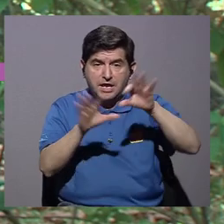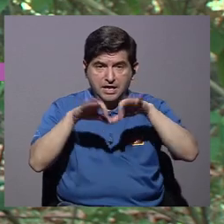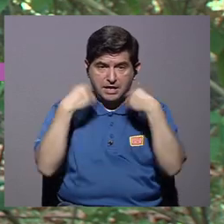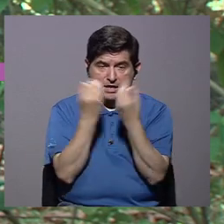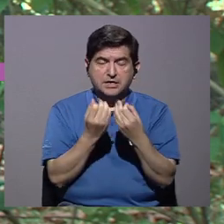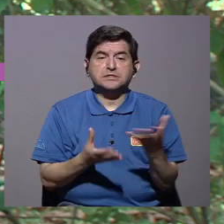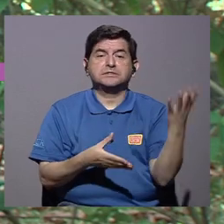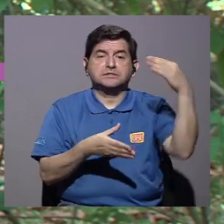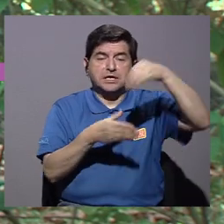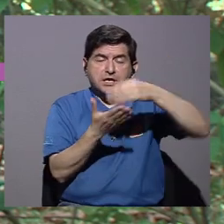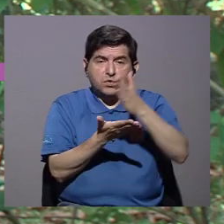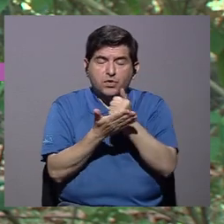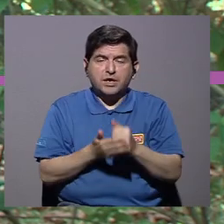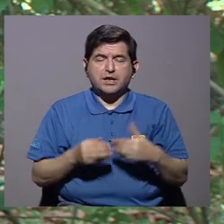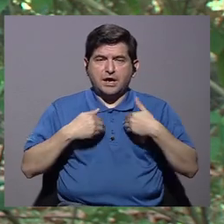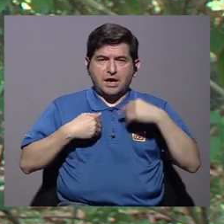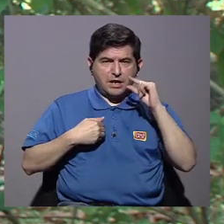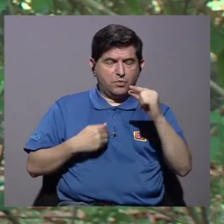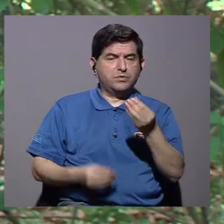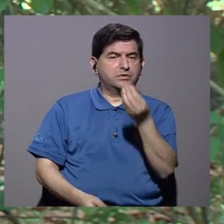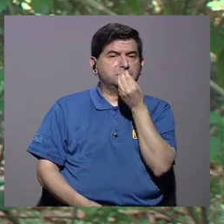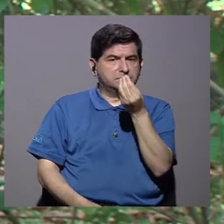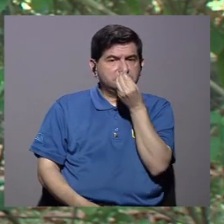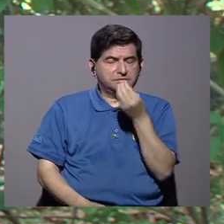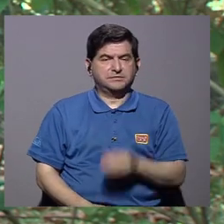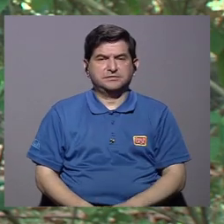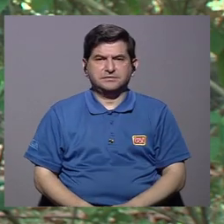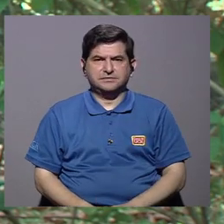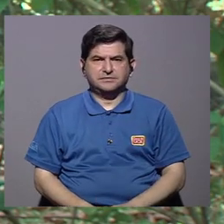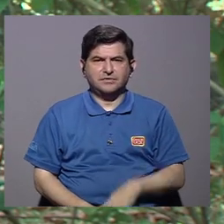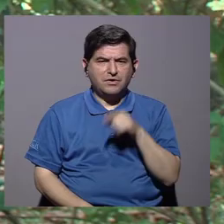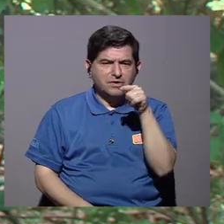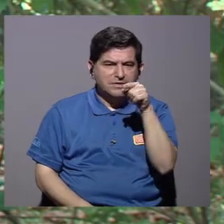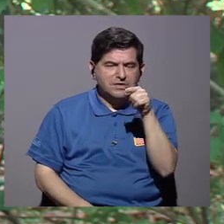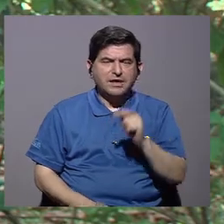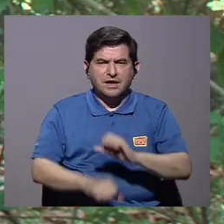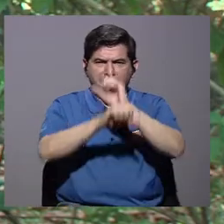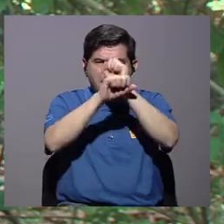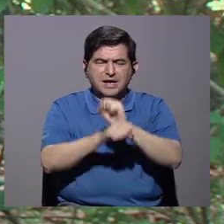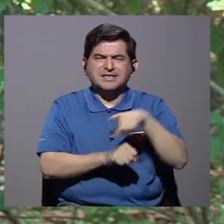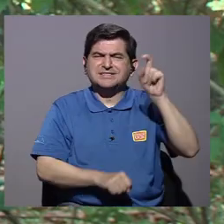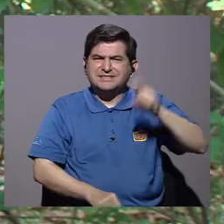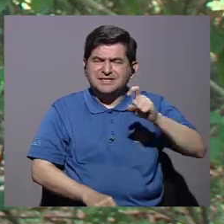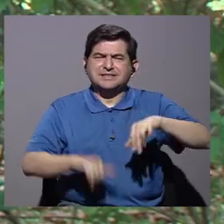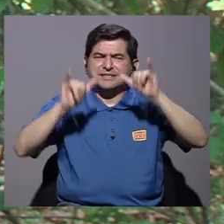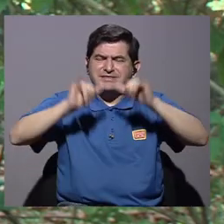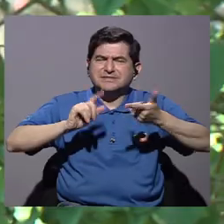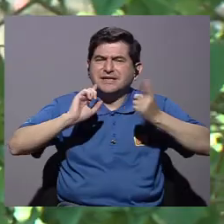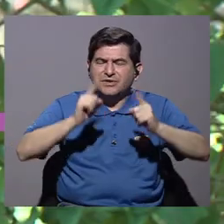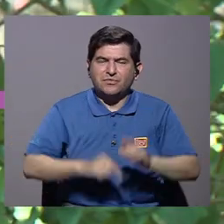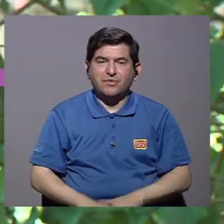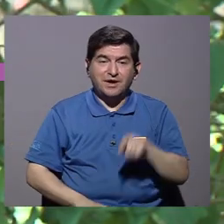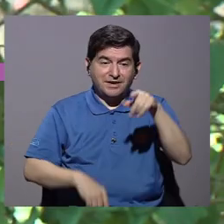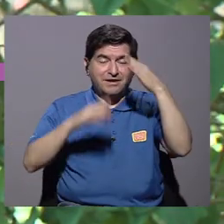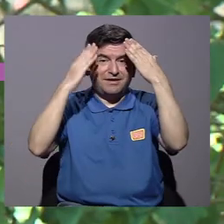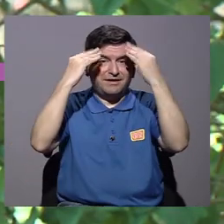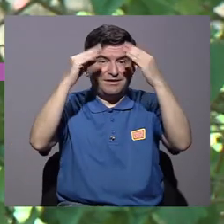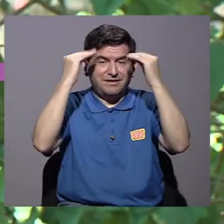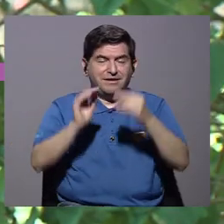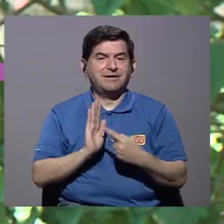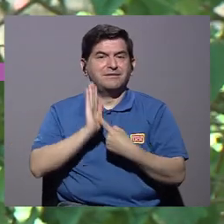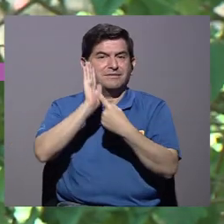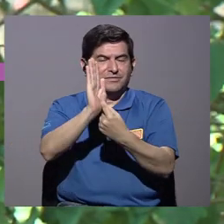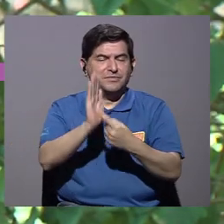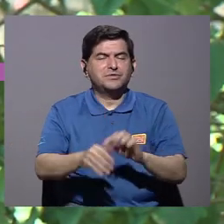¿Considerar incluir algunos insectos en nuestra alimentación? ¿Cuáles de estas costumbres será necesario mantener? Esta información